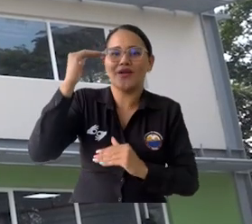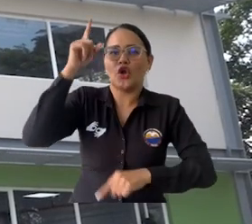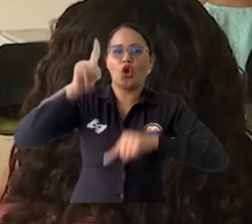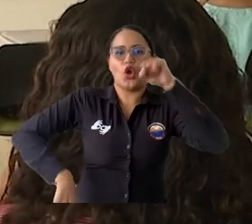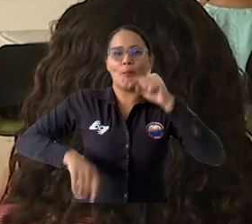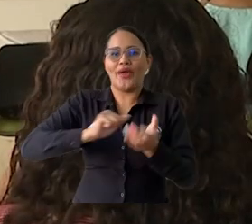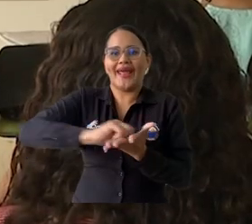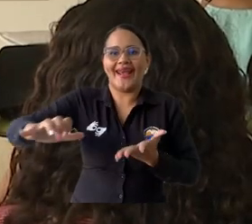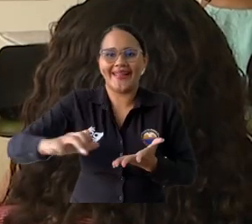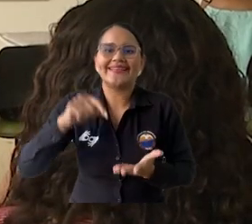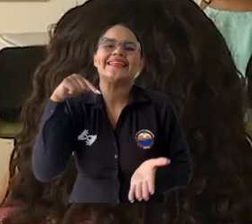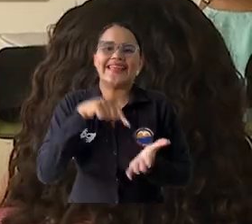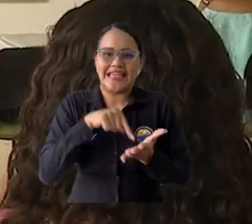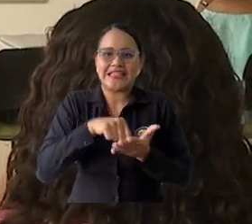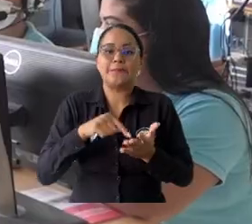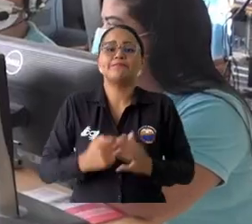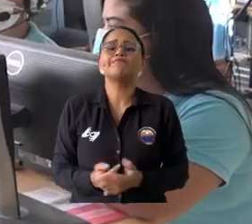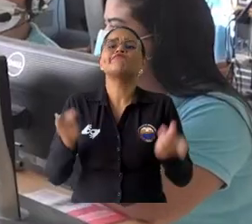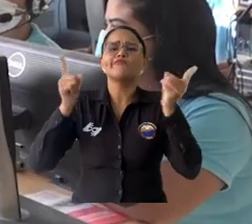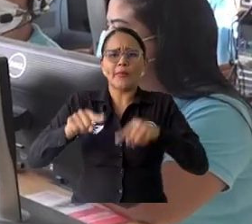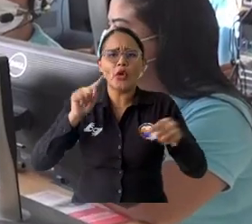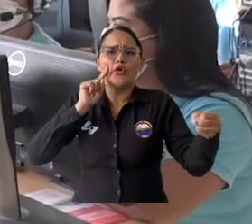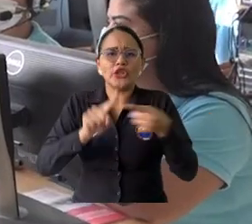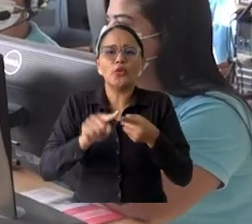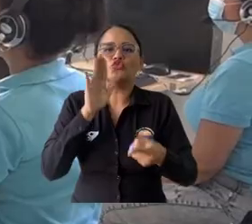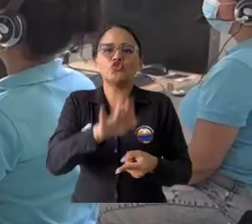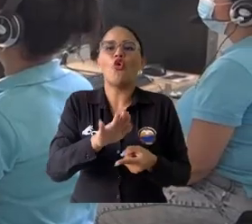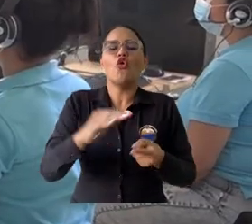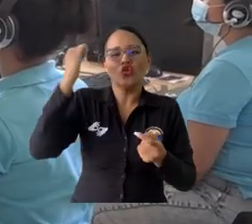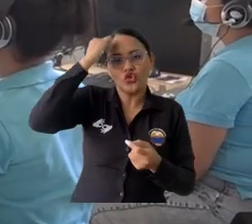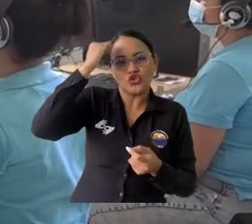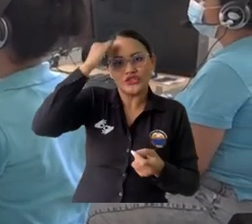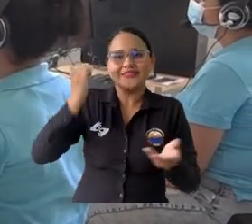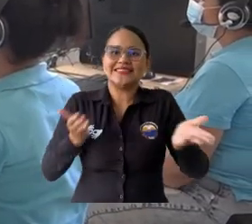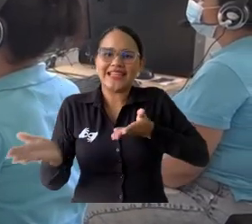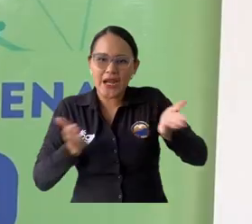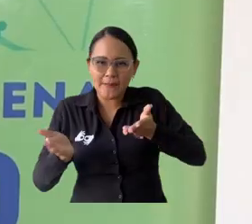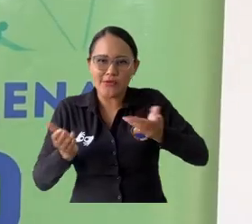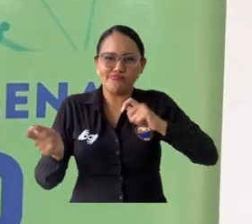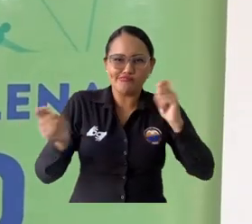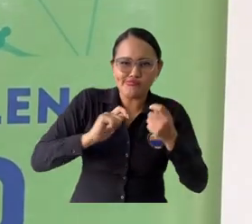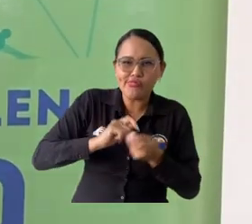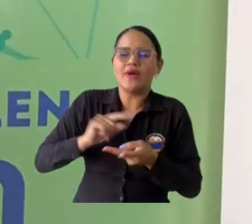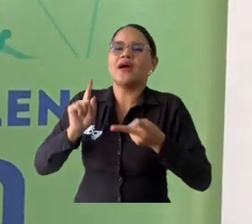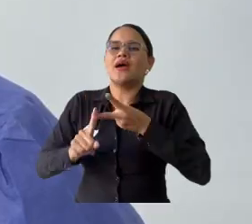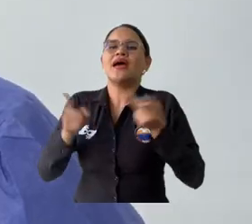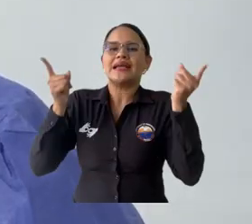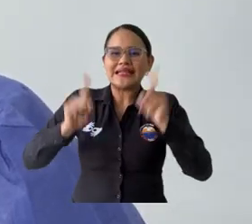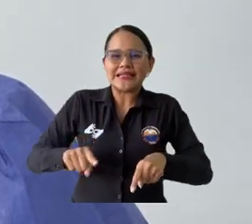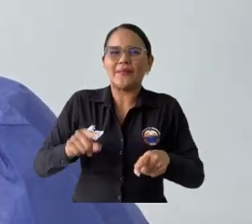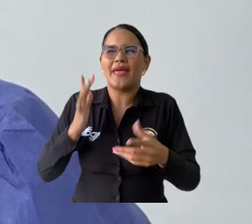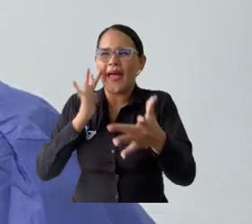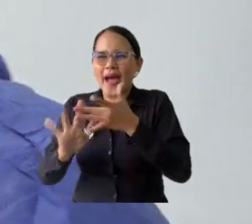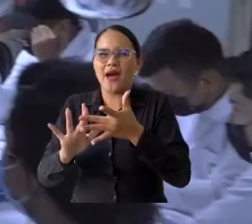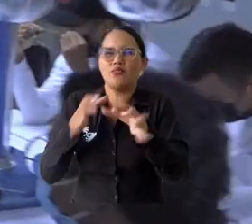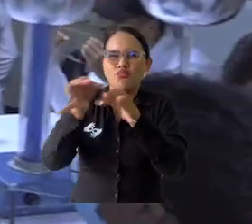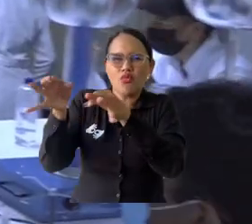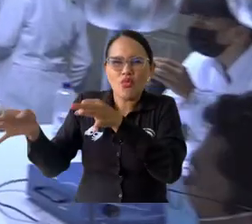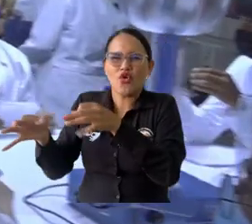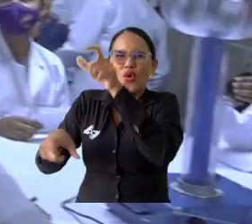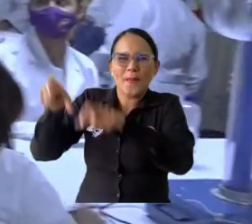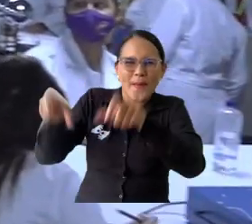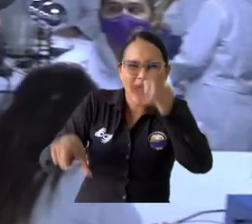flexibilización de convenios de docencia-servicio y ampliación de cupos en zonas rurales y poblaciones vulnerables para formación en ciencias de la salud,